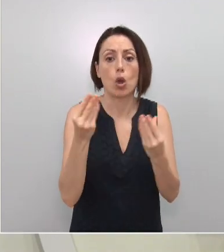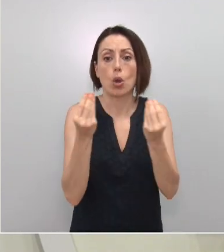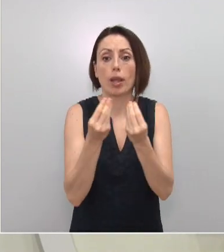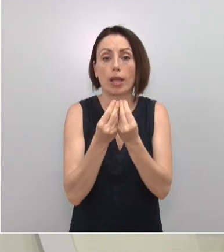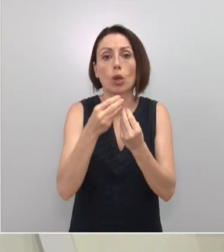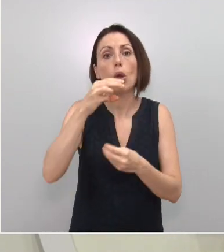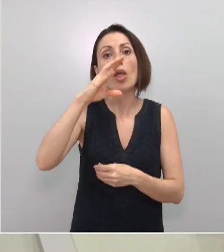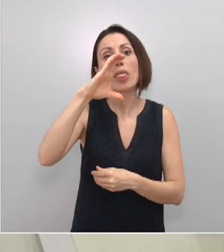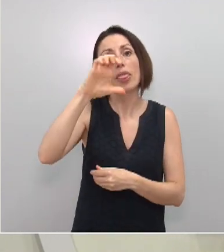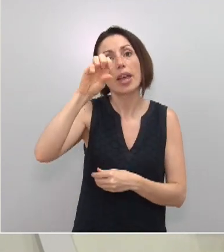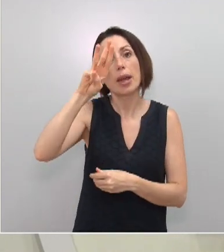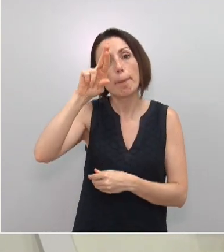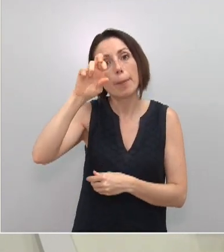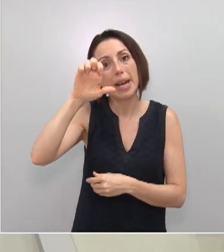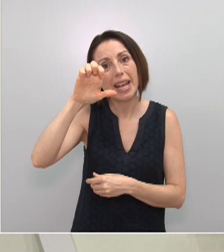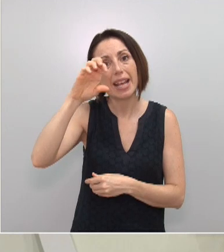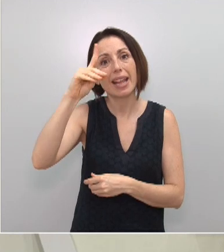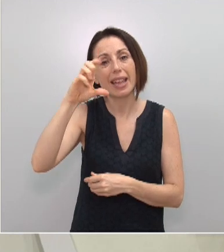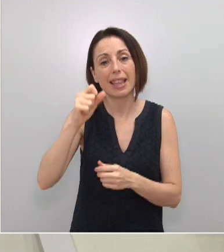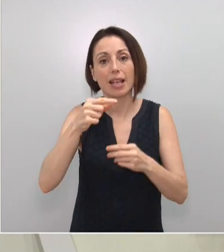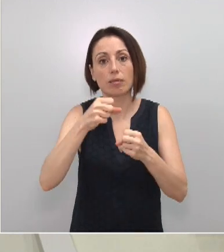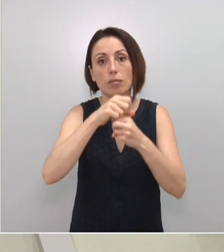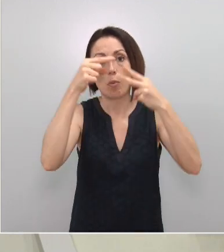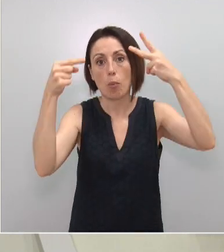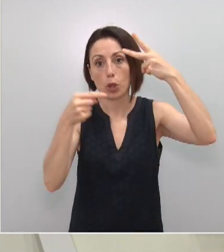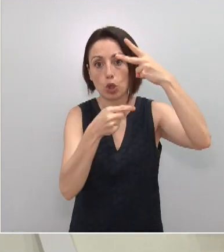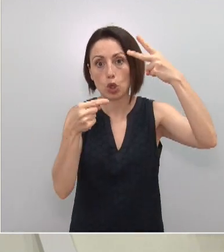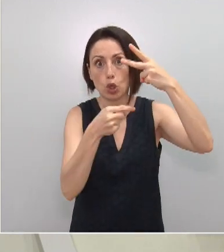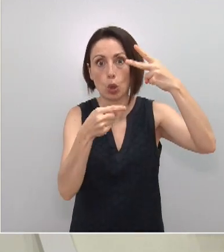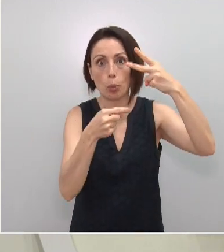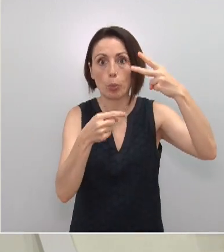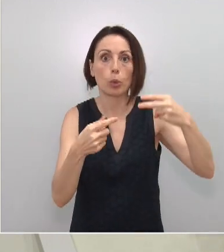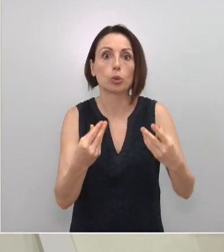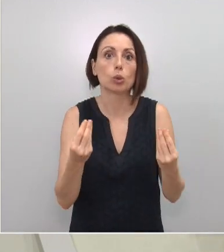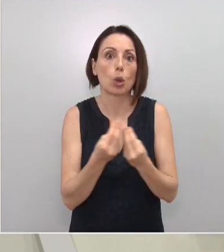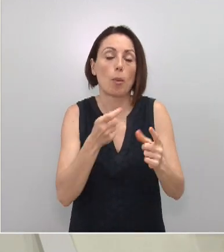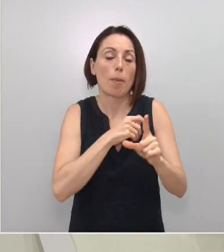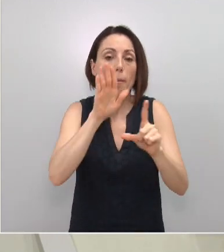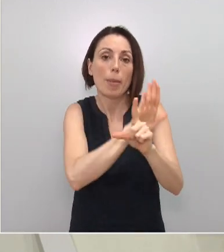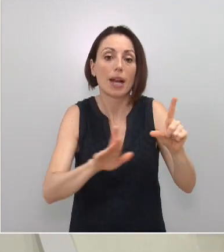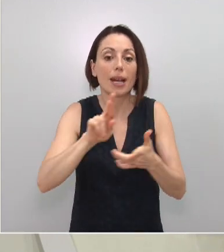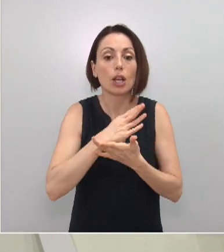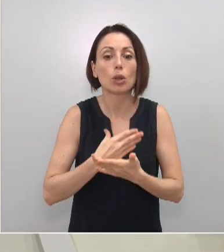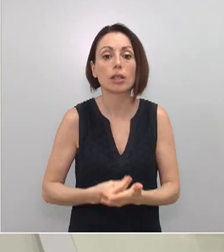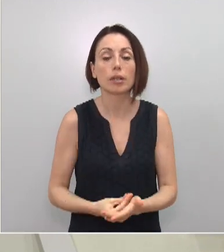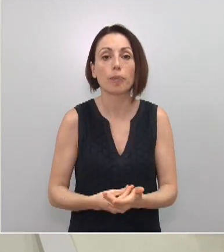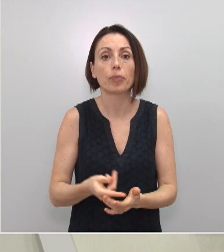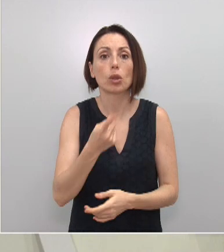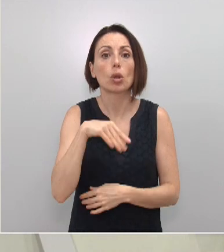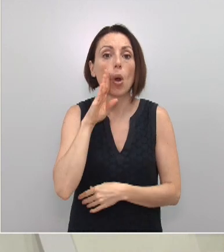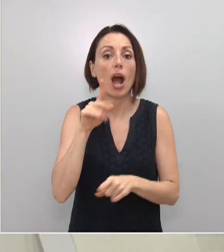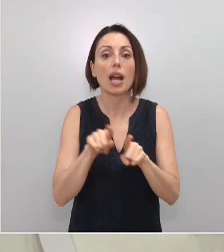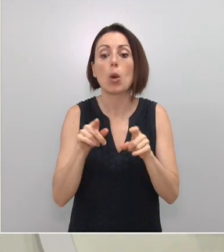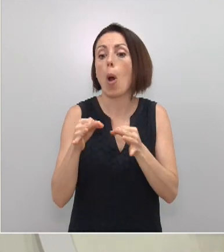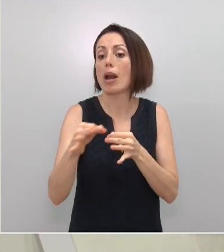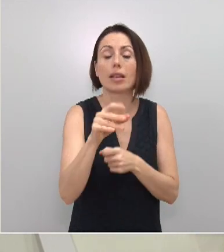todavía está a dos puntos por debajo del que se asigna para el conjunto de España, la región de Murcia, como siempre hemos dicho, no es una